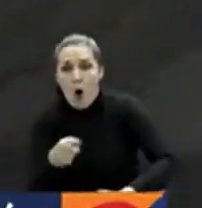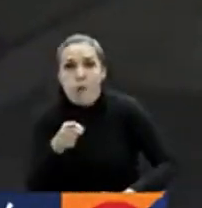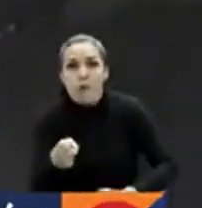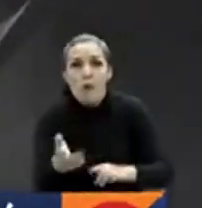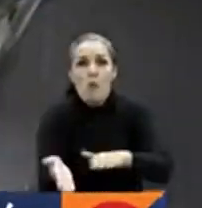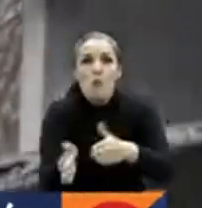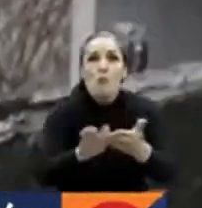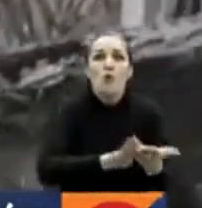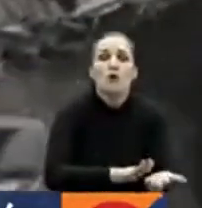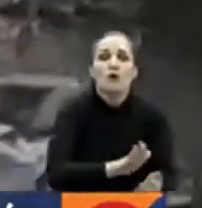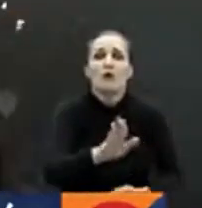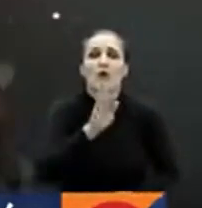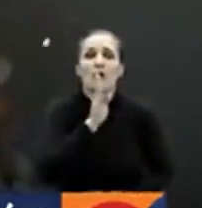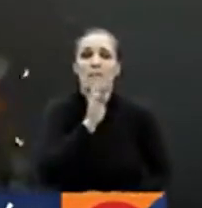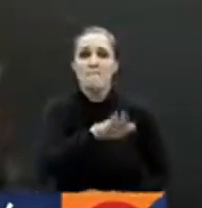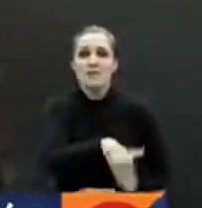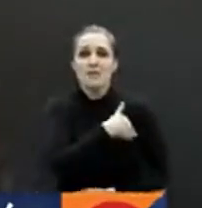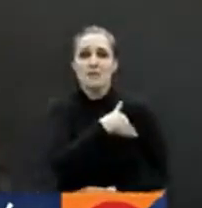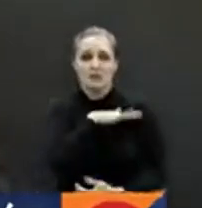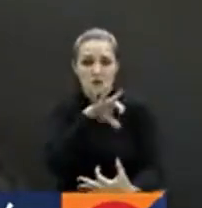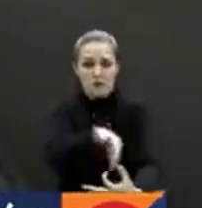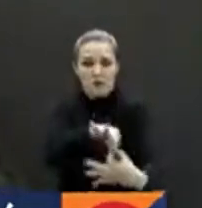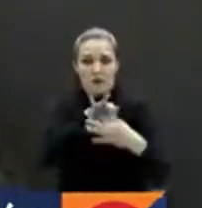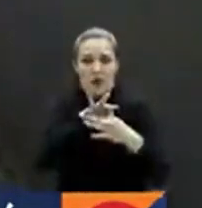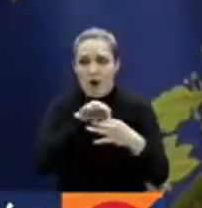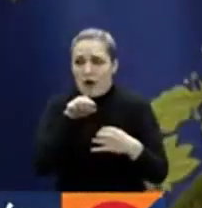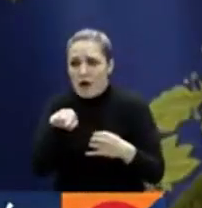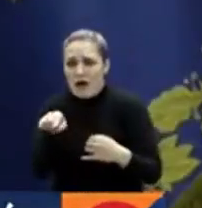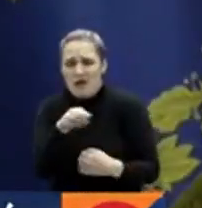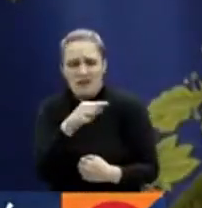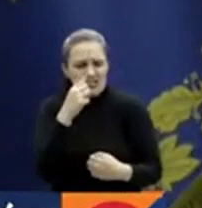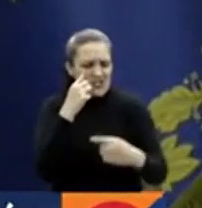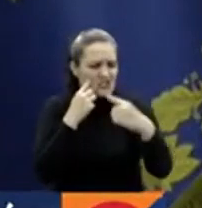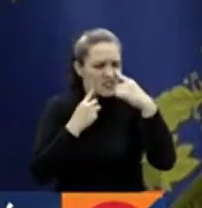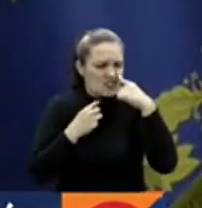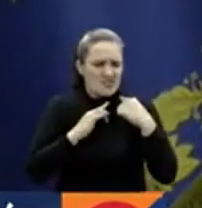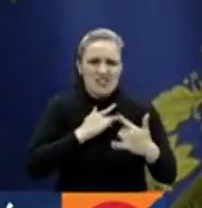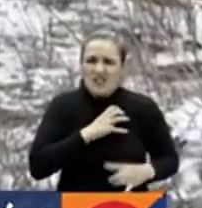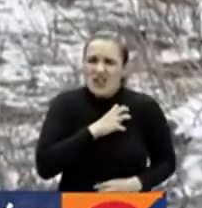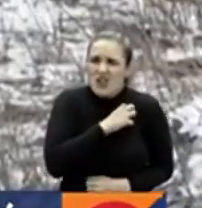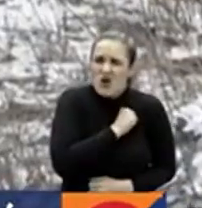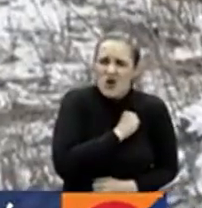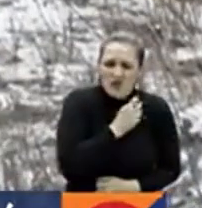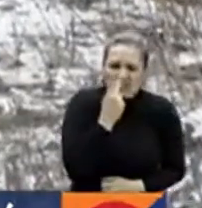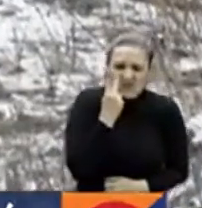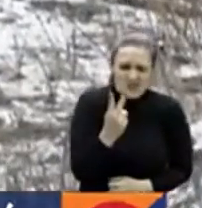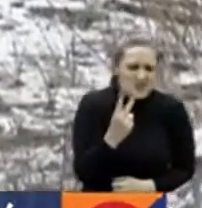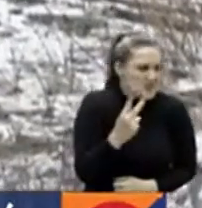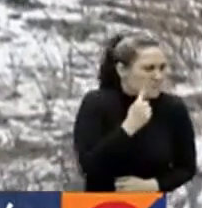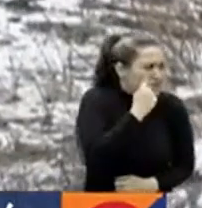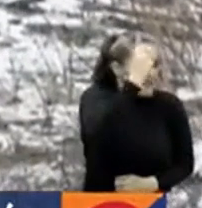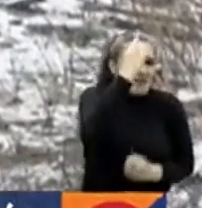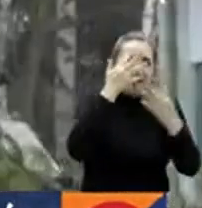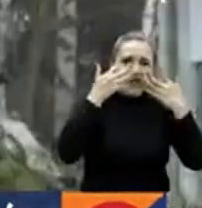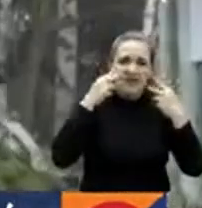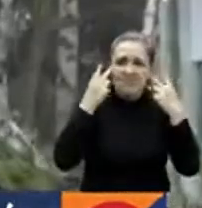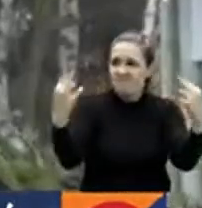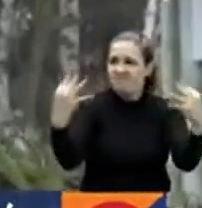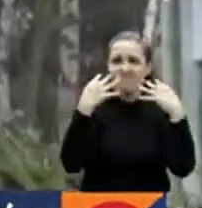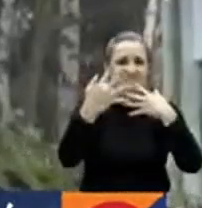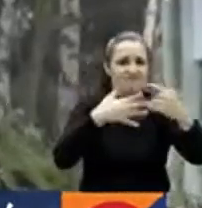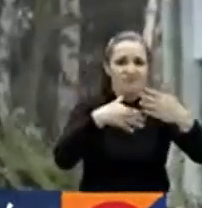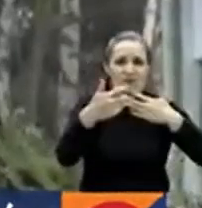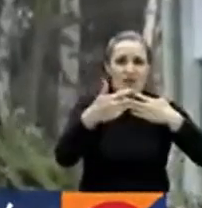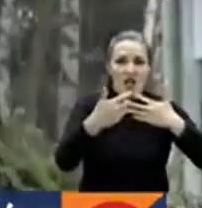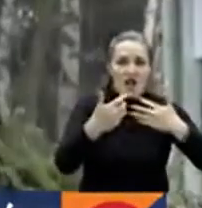de agudo combate con Rusia. Y lo hace teniendo que alternar ese dolor con el suspenso a la solicitud de armamento a sus aliados, en